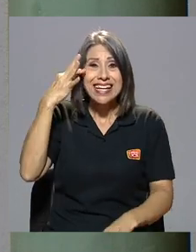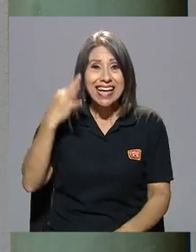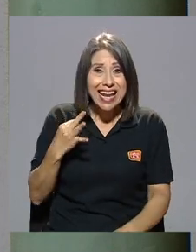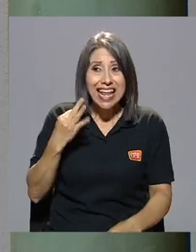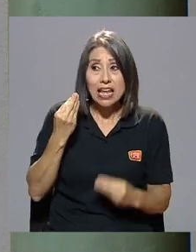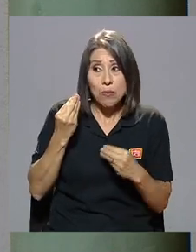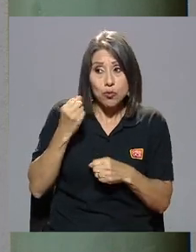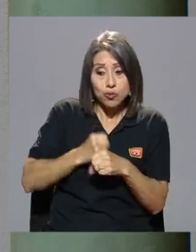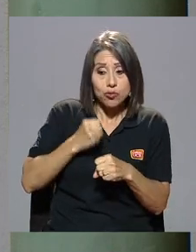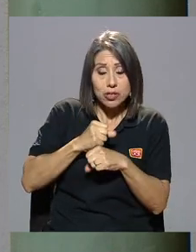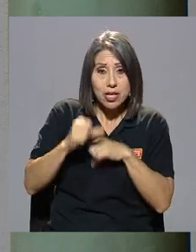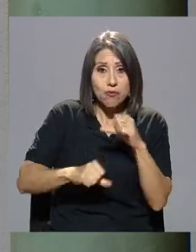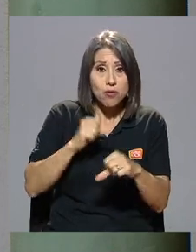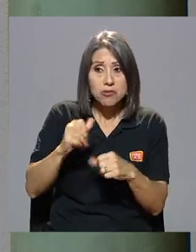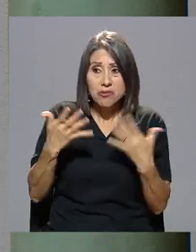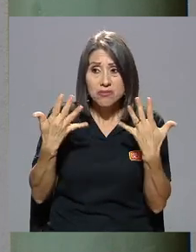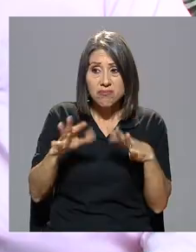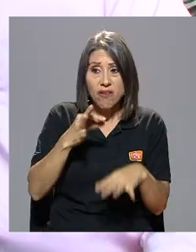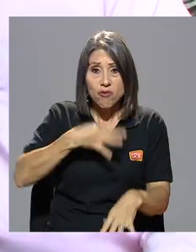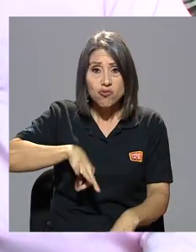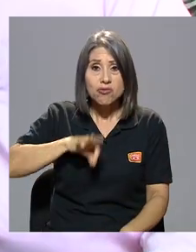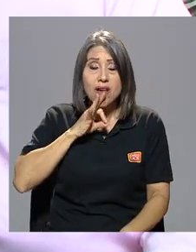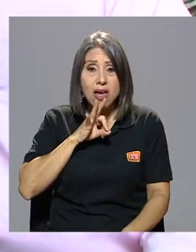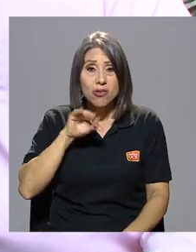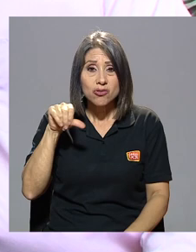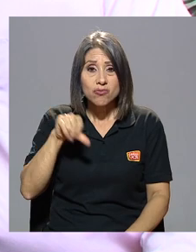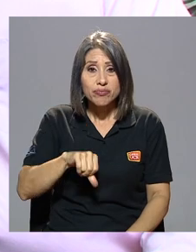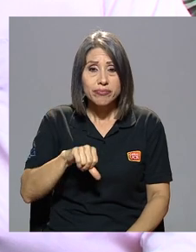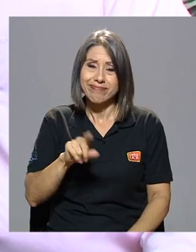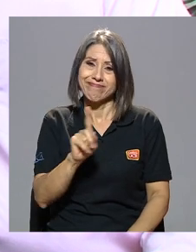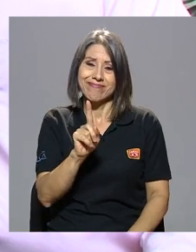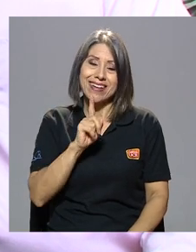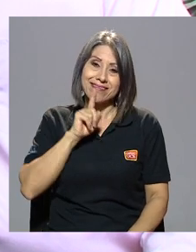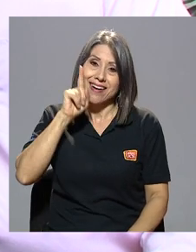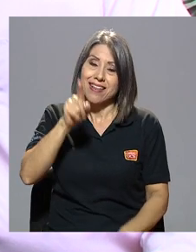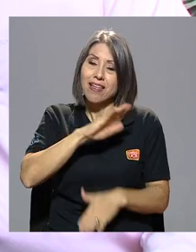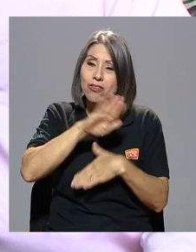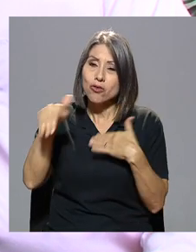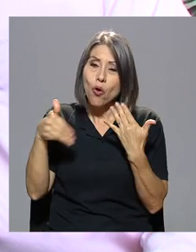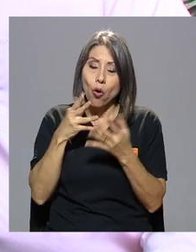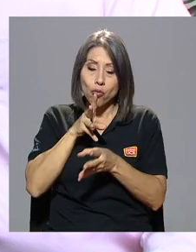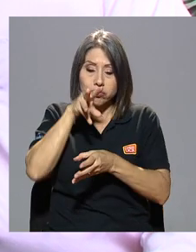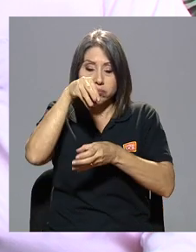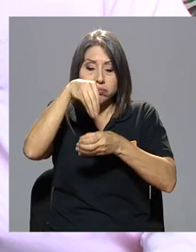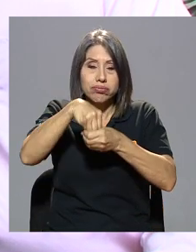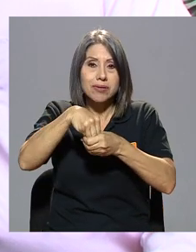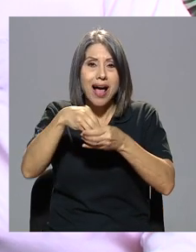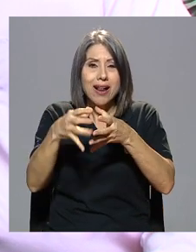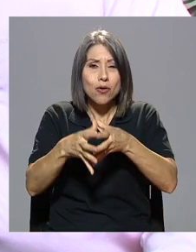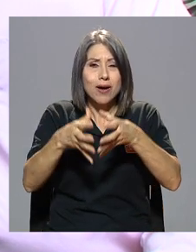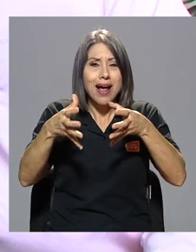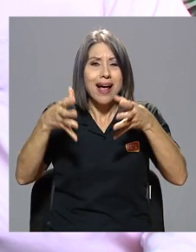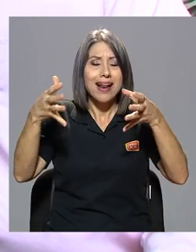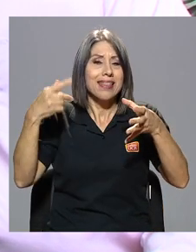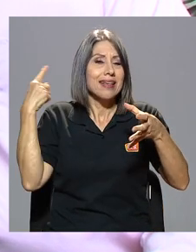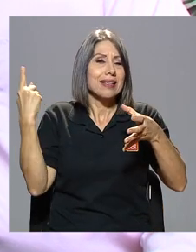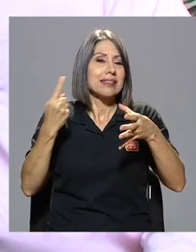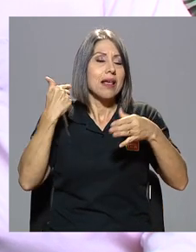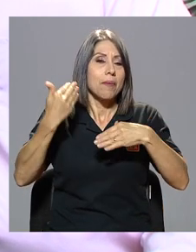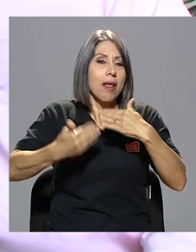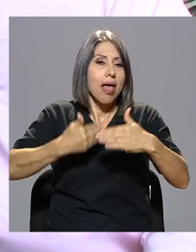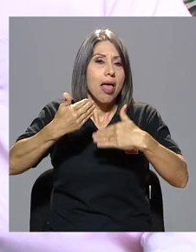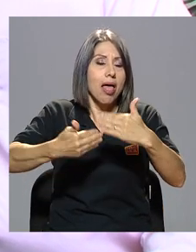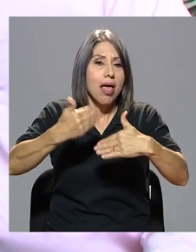frustrados muchos esfuerzos en realidad todo juega parte de algo mucho más grande que se mueve hacia adelante